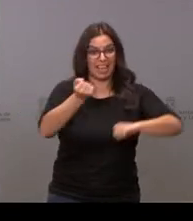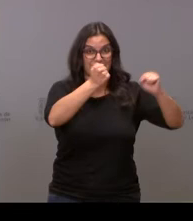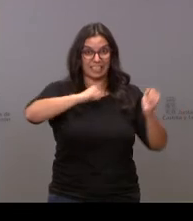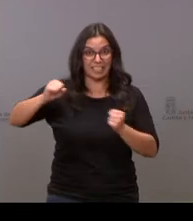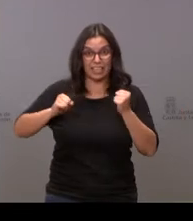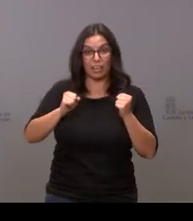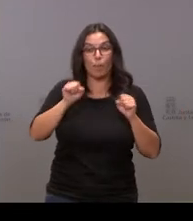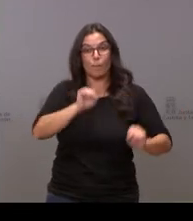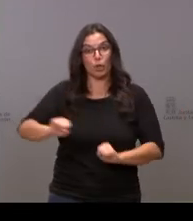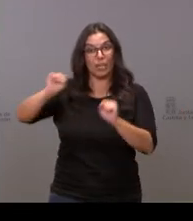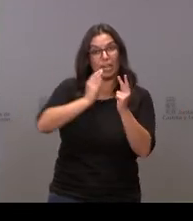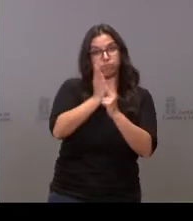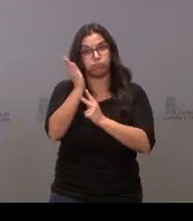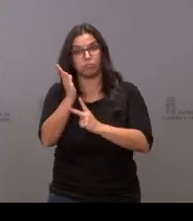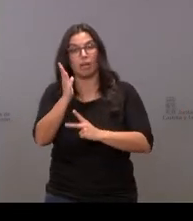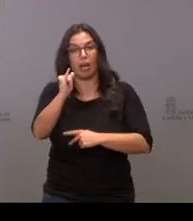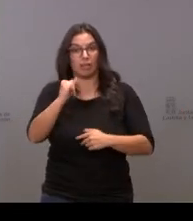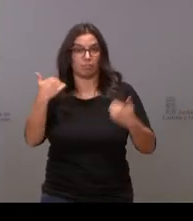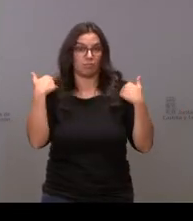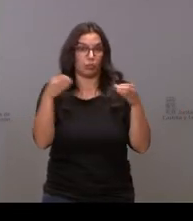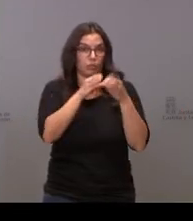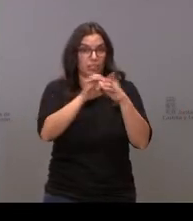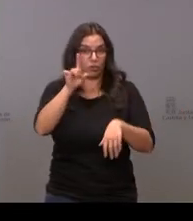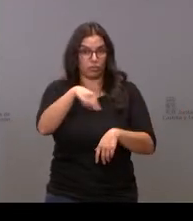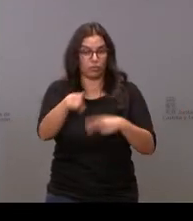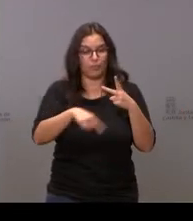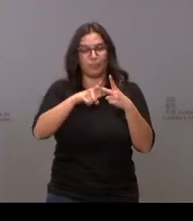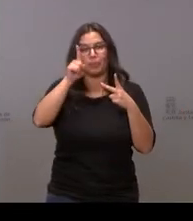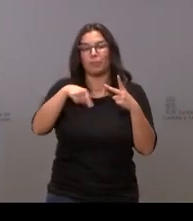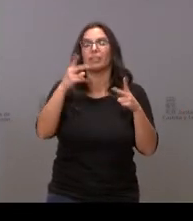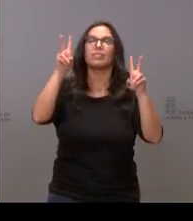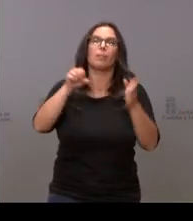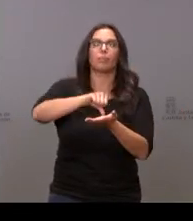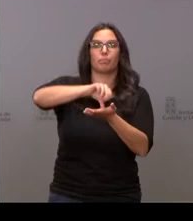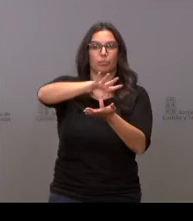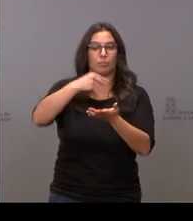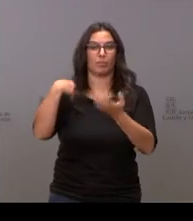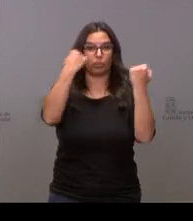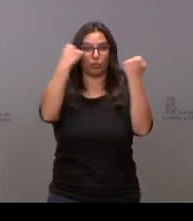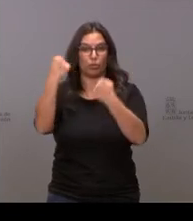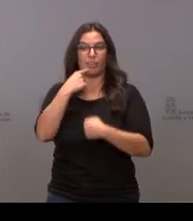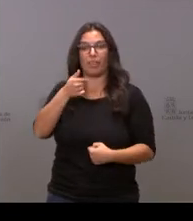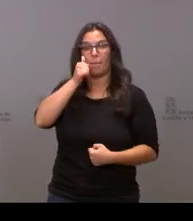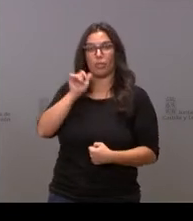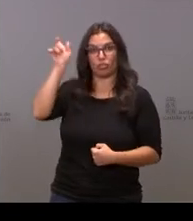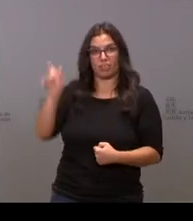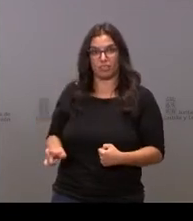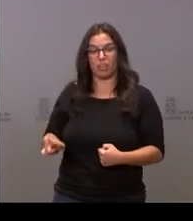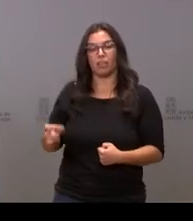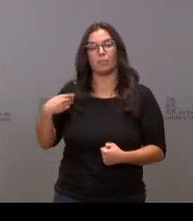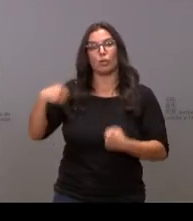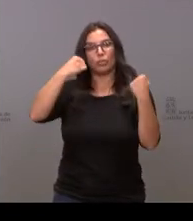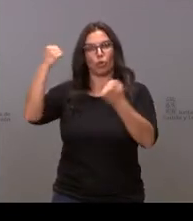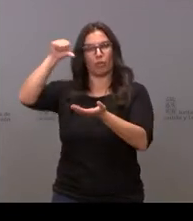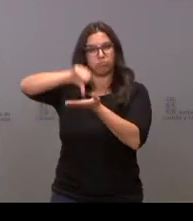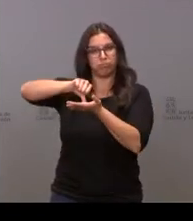punto está si es así y luego también quería pedirles su opinión sobre la descentralización de las instituciones que anunció Pedro Sánchez y por